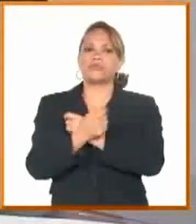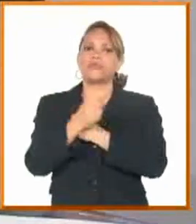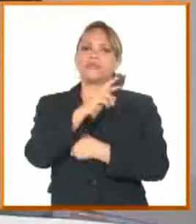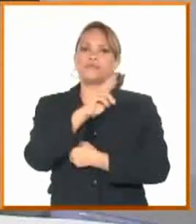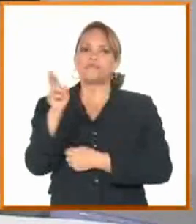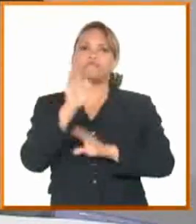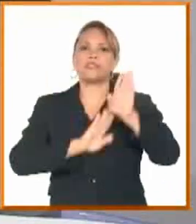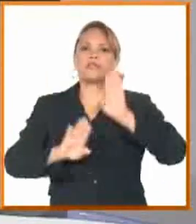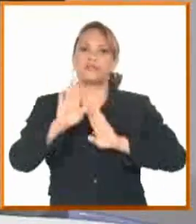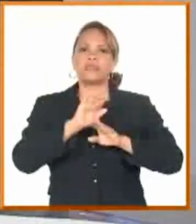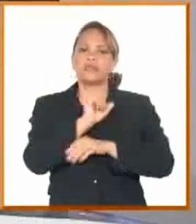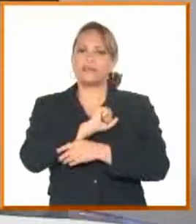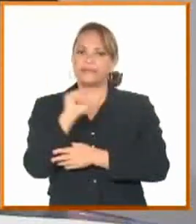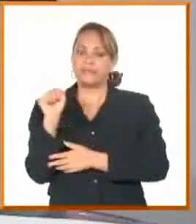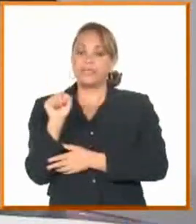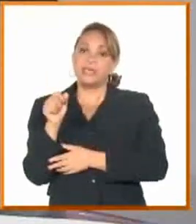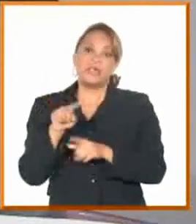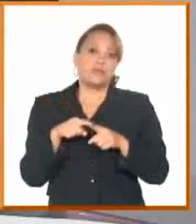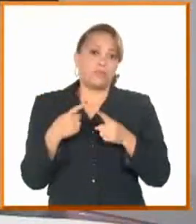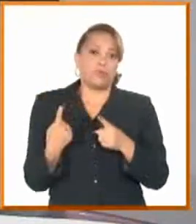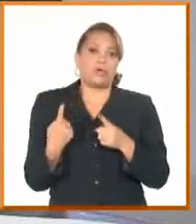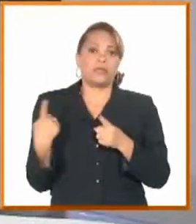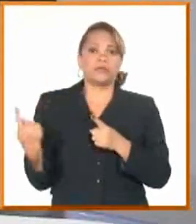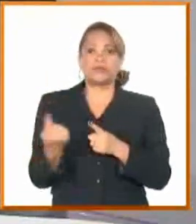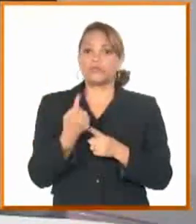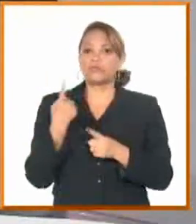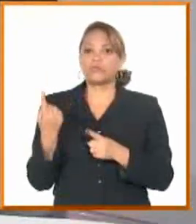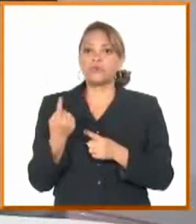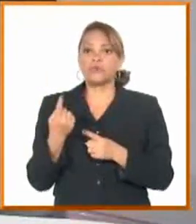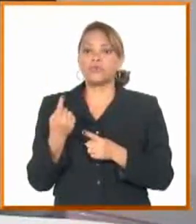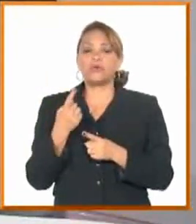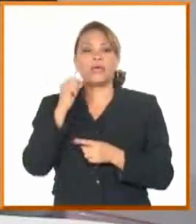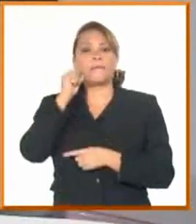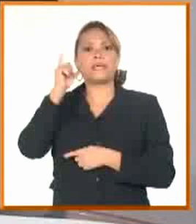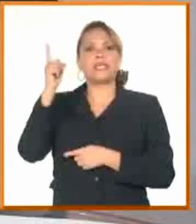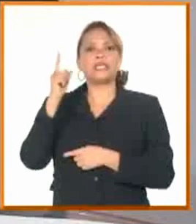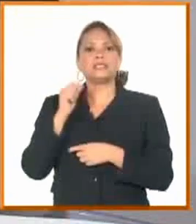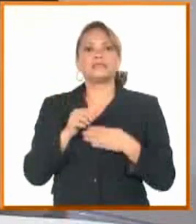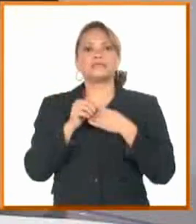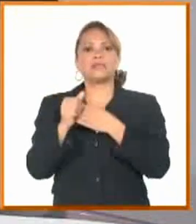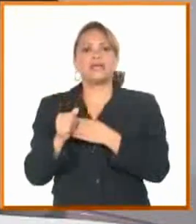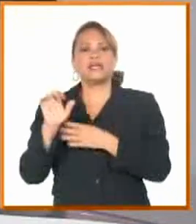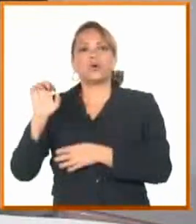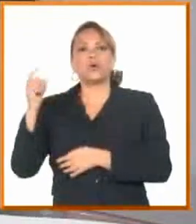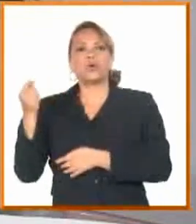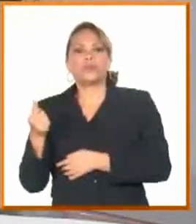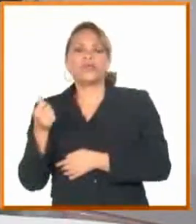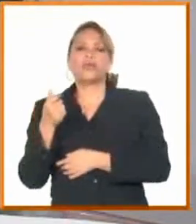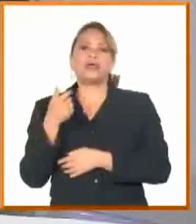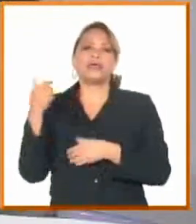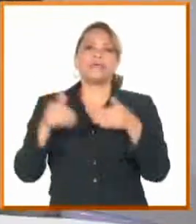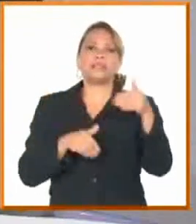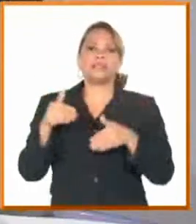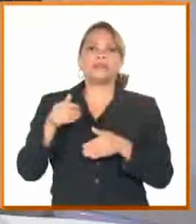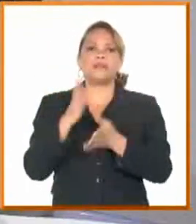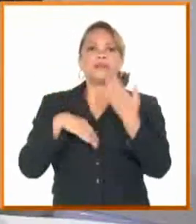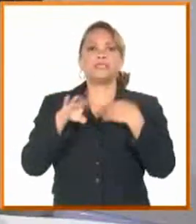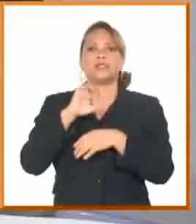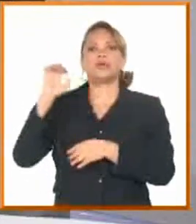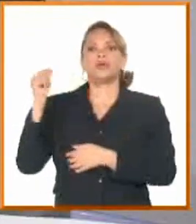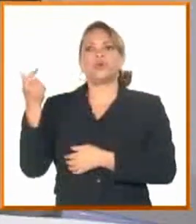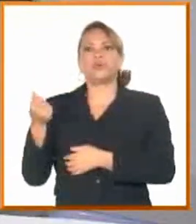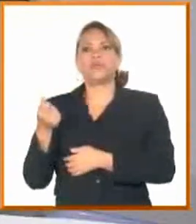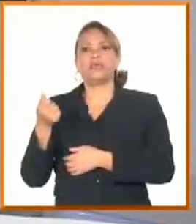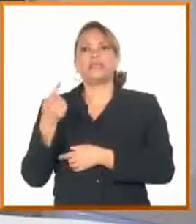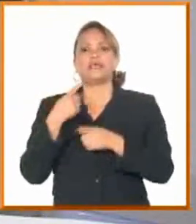defender esas conquistas. Porque bueno, yo no tengo experiencia de conducir una economía ni participar en un ministerio de economía, en una economía de